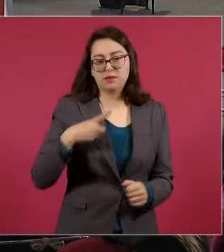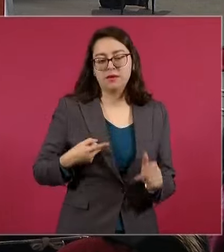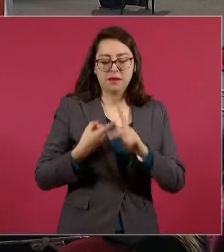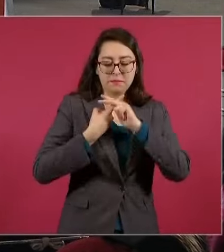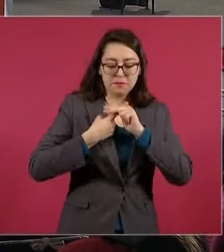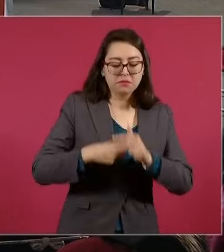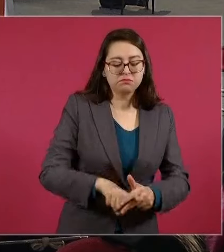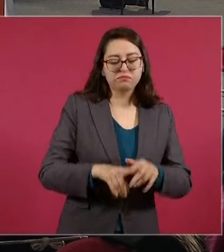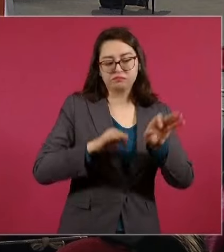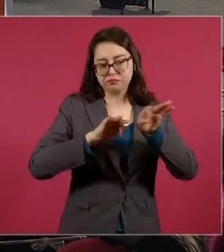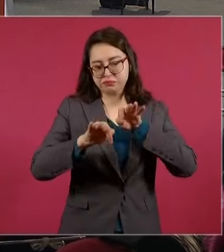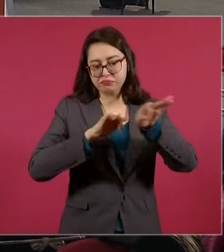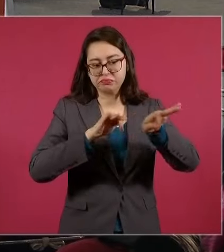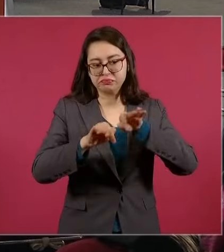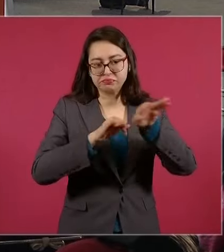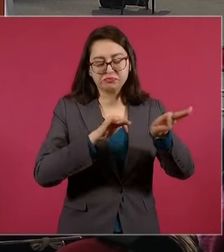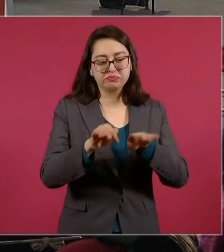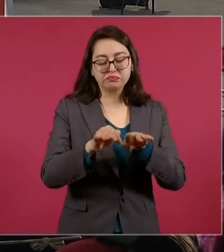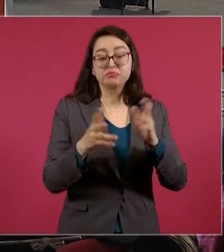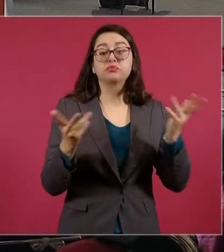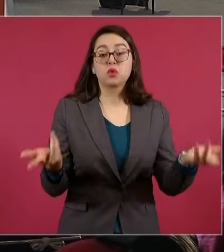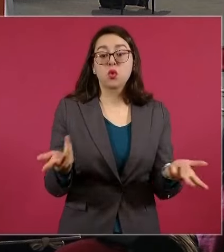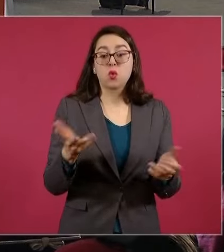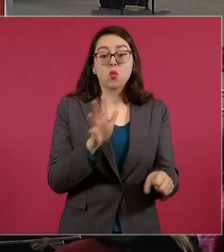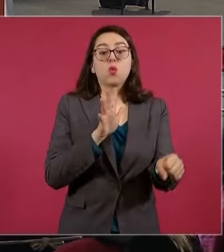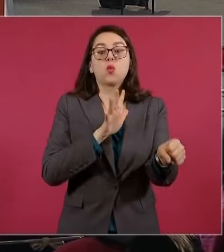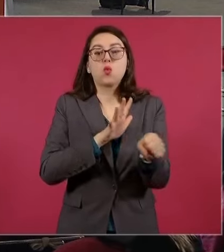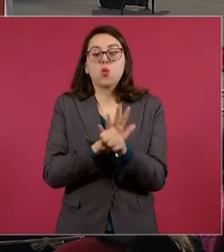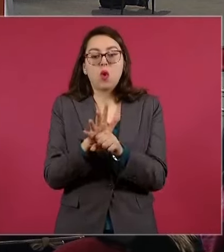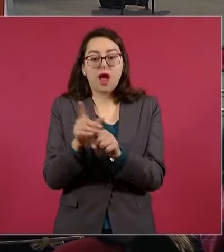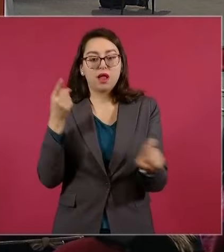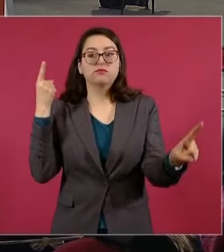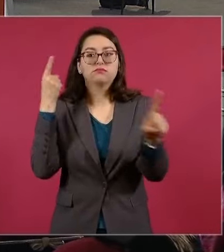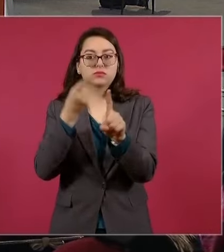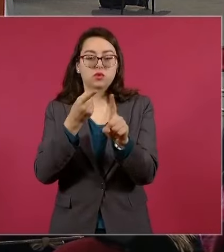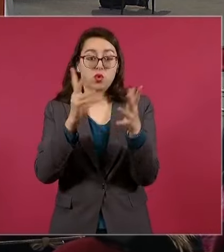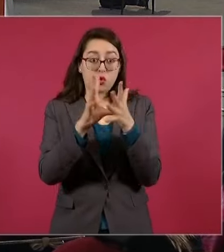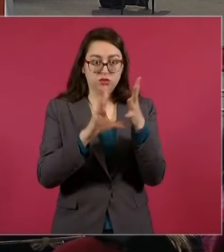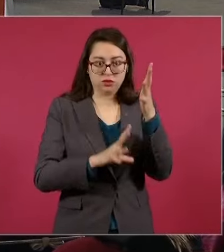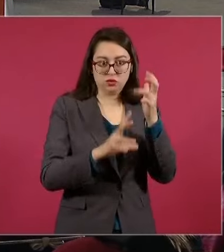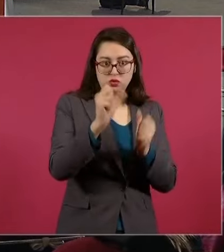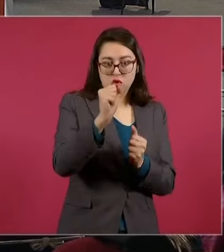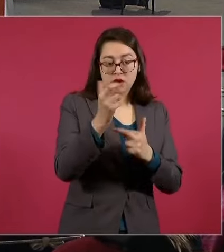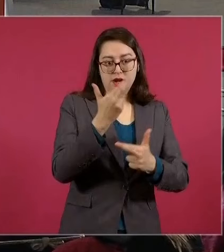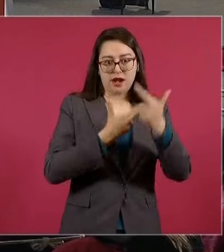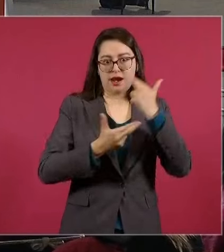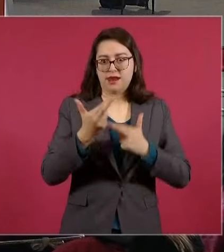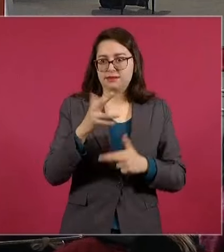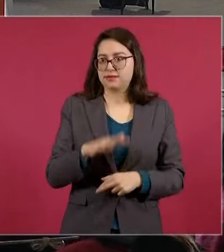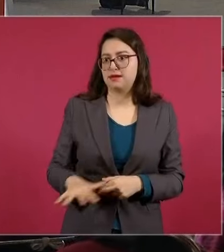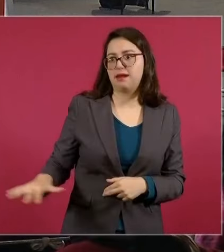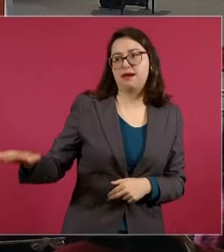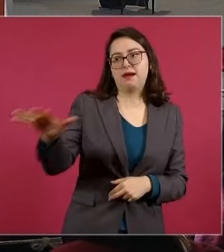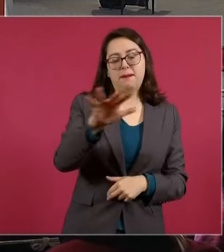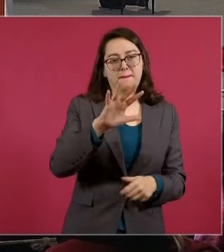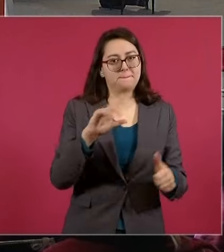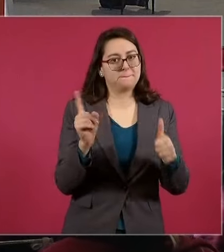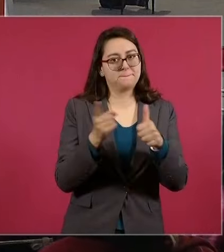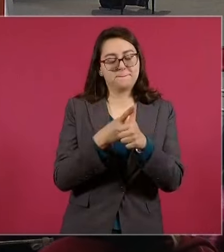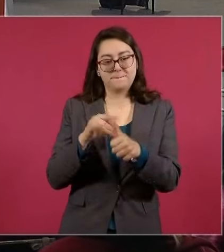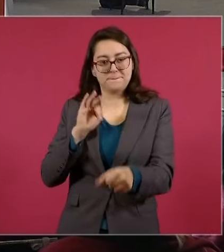pretenden retomar el sentido social de la Constitución. ¿En qué consisten? Primero, hay un paquete